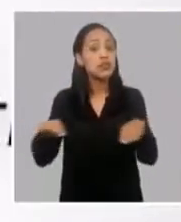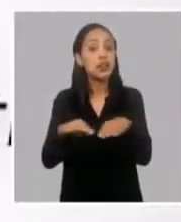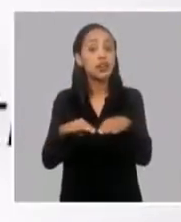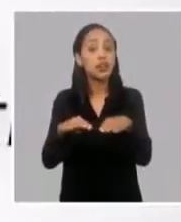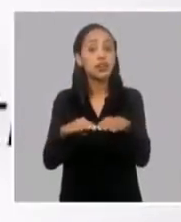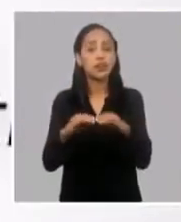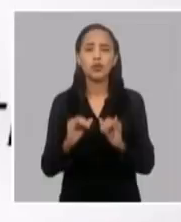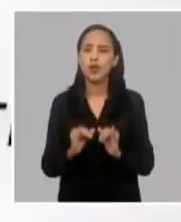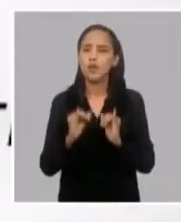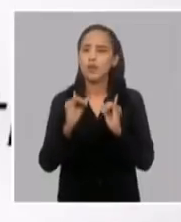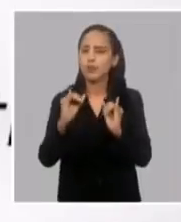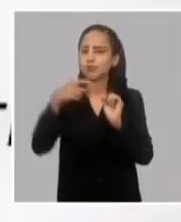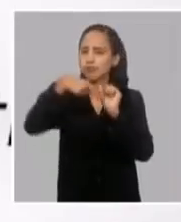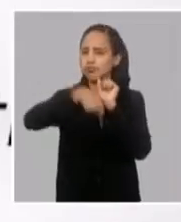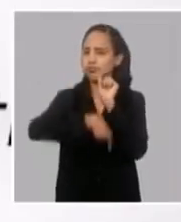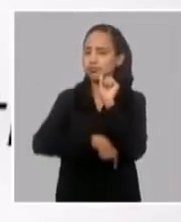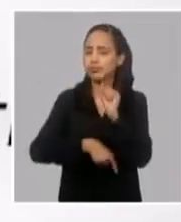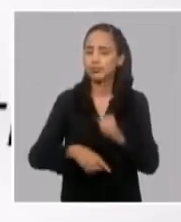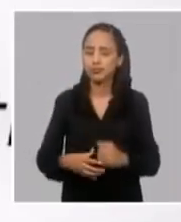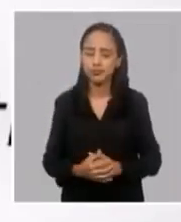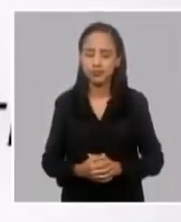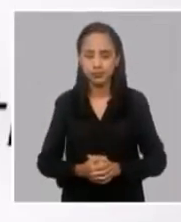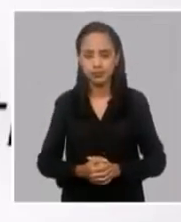más allá de la noticia